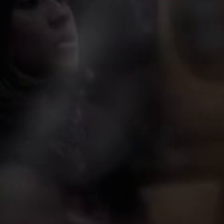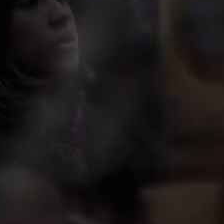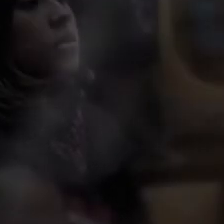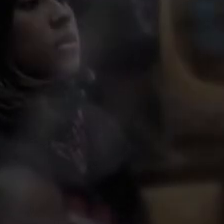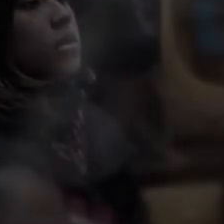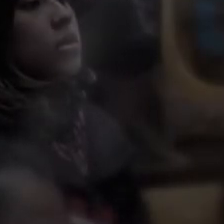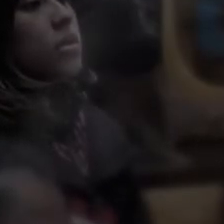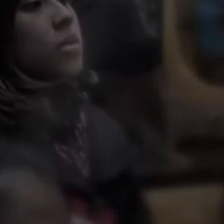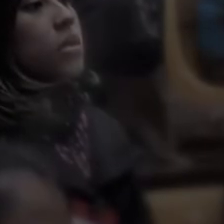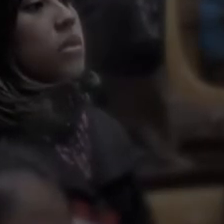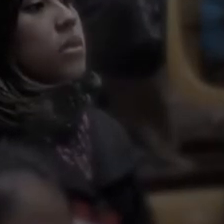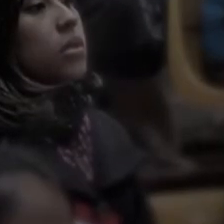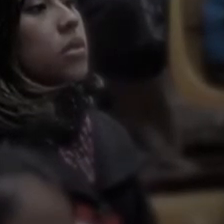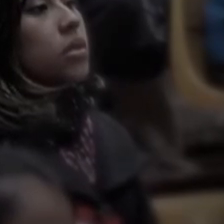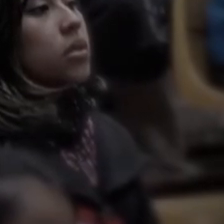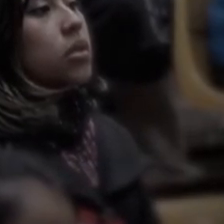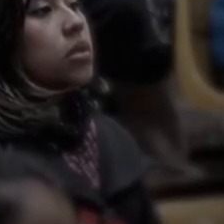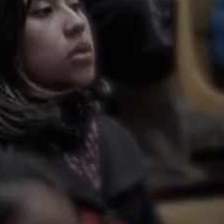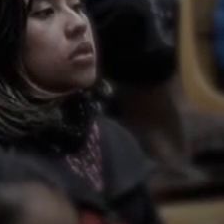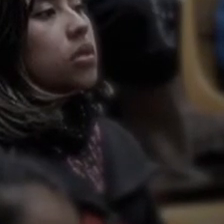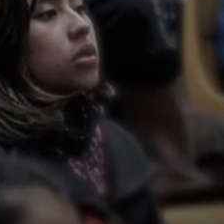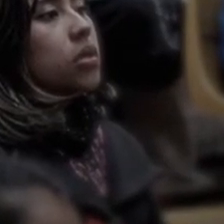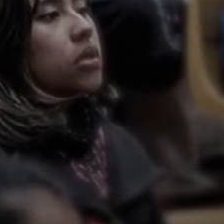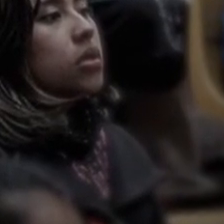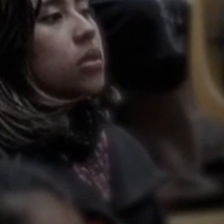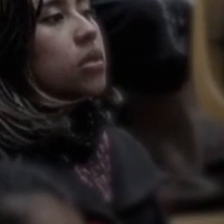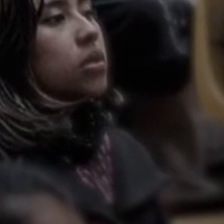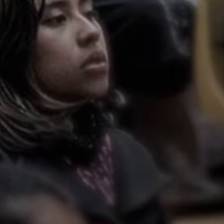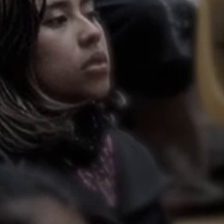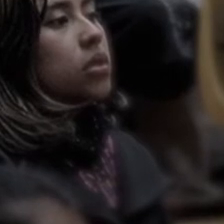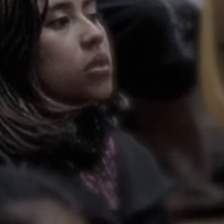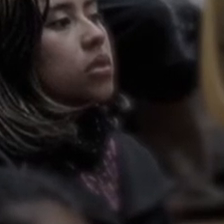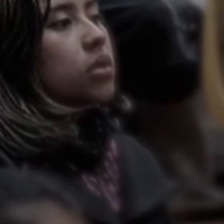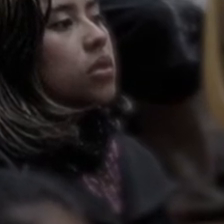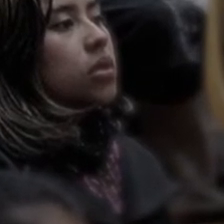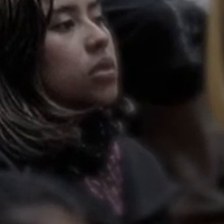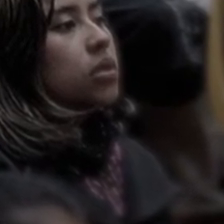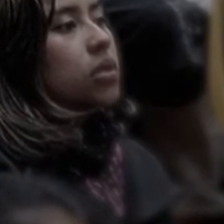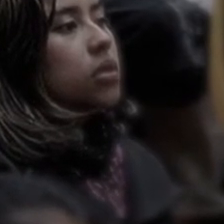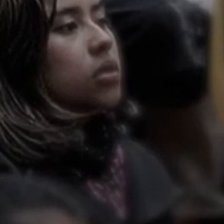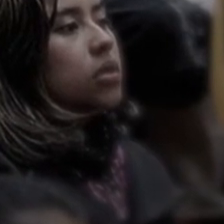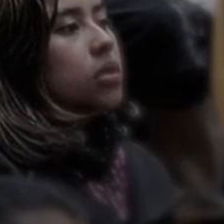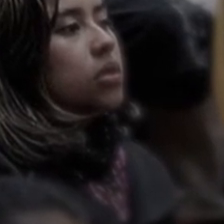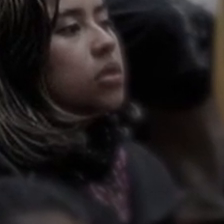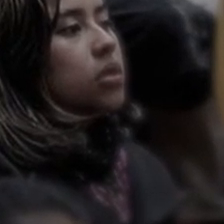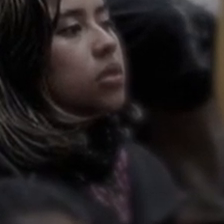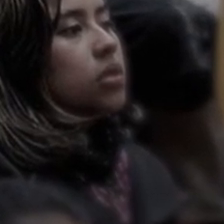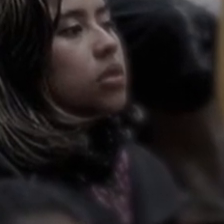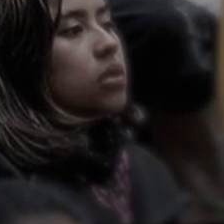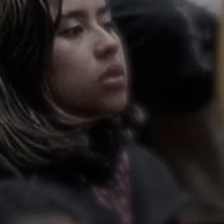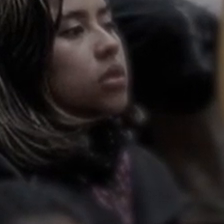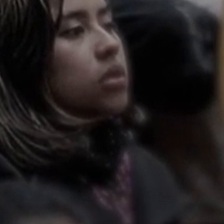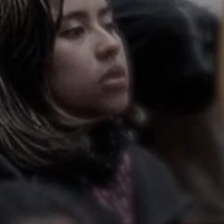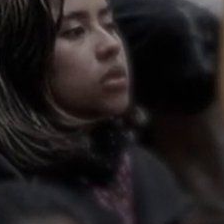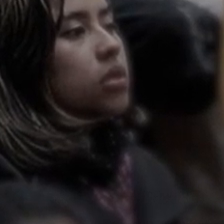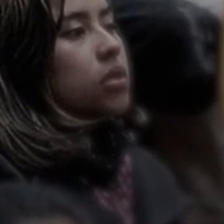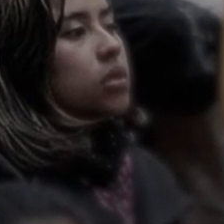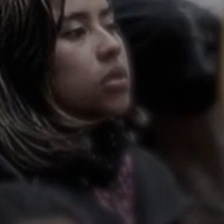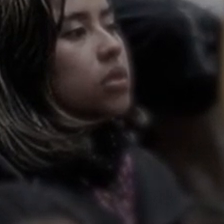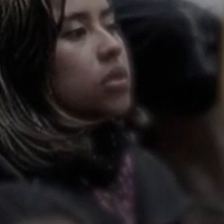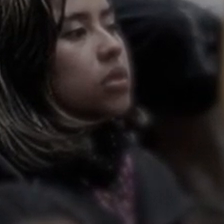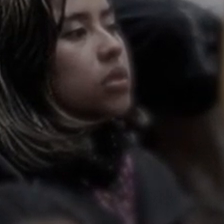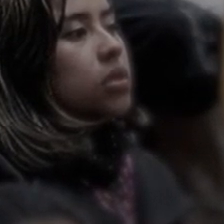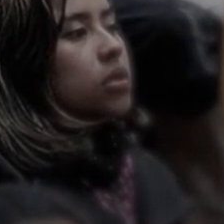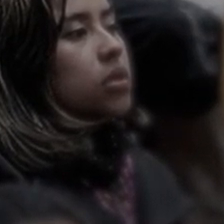Fue importante también porque representaron a muchas mujeres sobrevivientes de violencia sexual. Esto